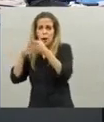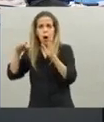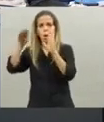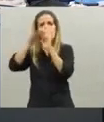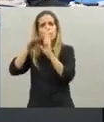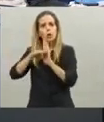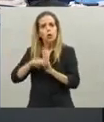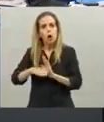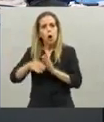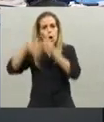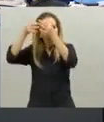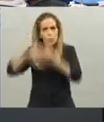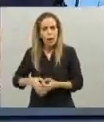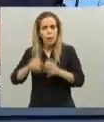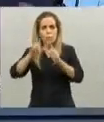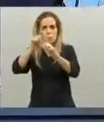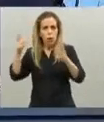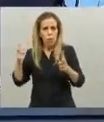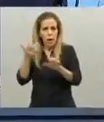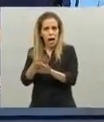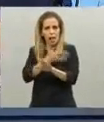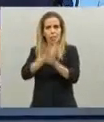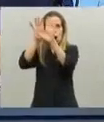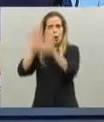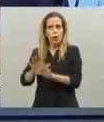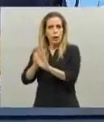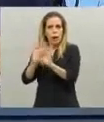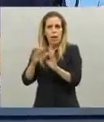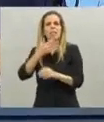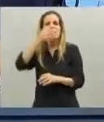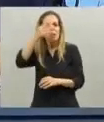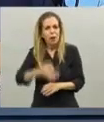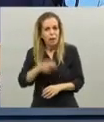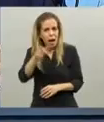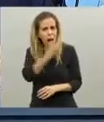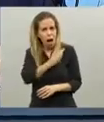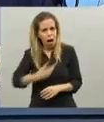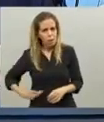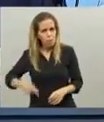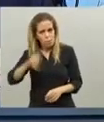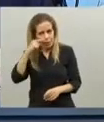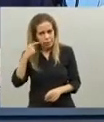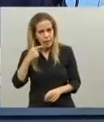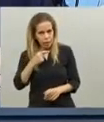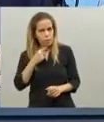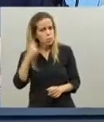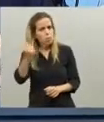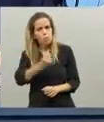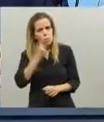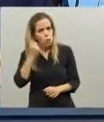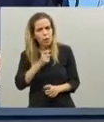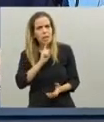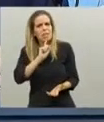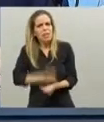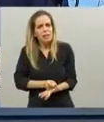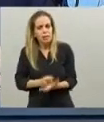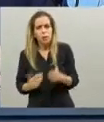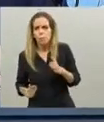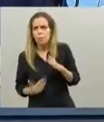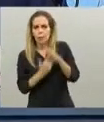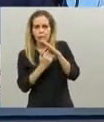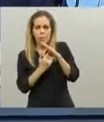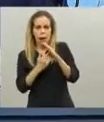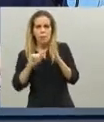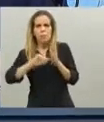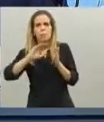sin tener ningún tipo de organización la verdad la que Alberto quiero remarcarlo porque ha sido una decisión fundamental para la